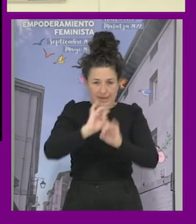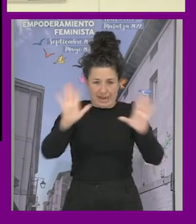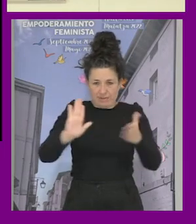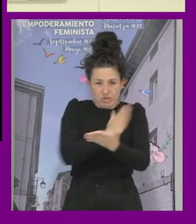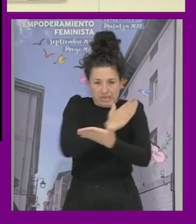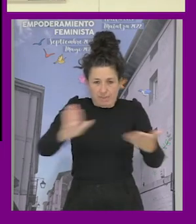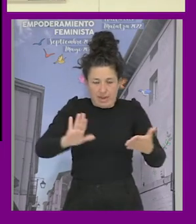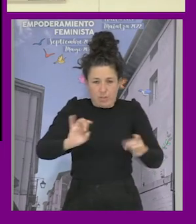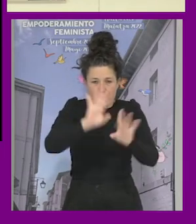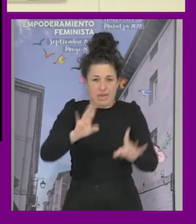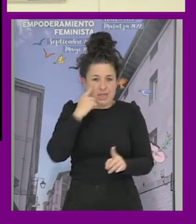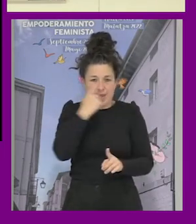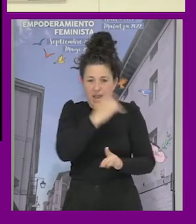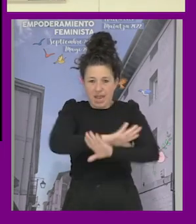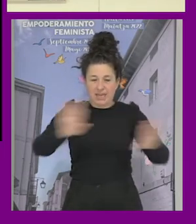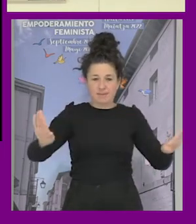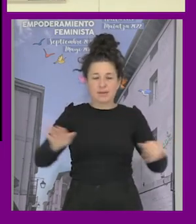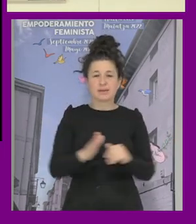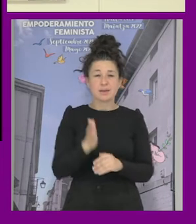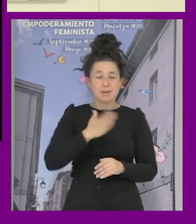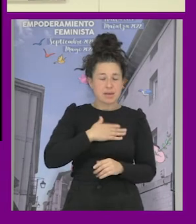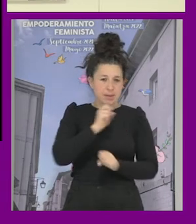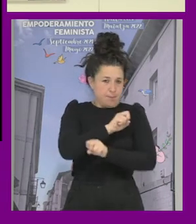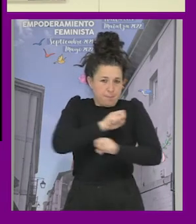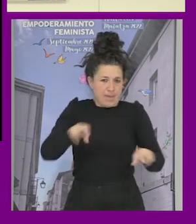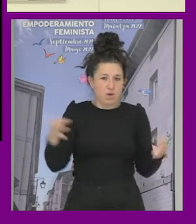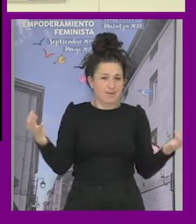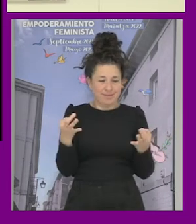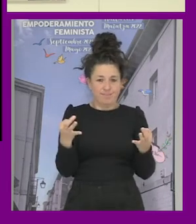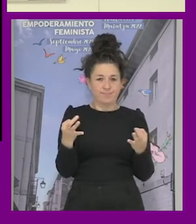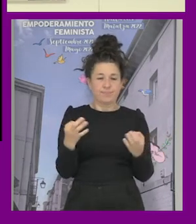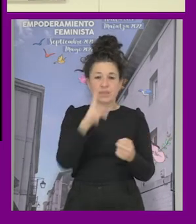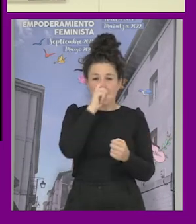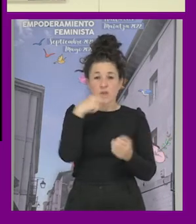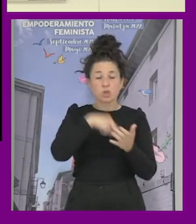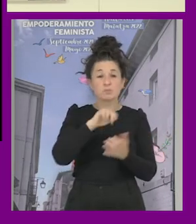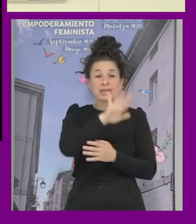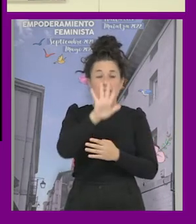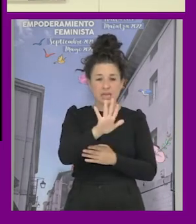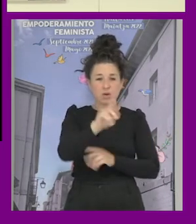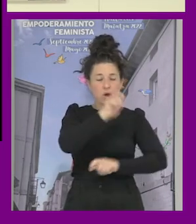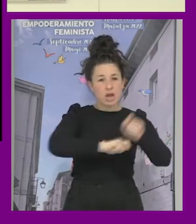para mí lo que hizo realizar el rizo fue que en 2005 una asociación de hombres para la igualdad